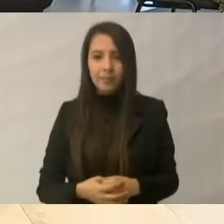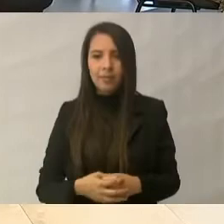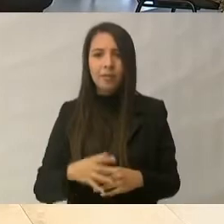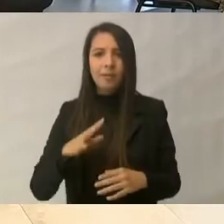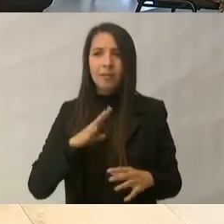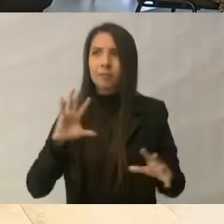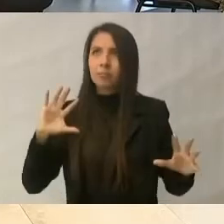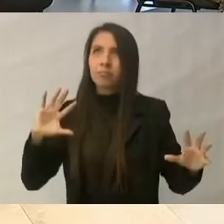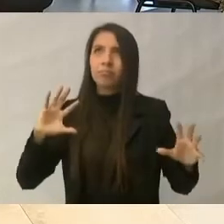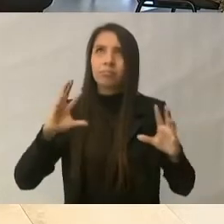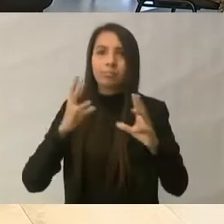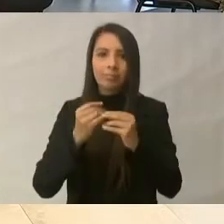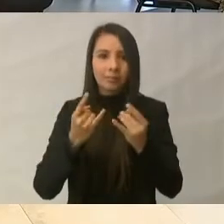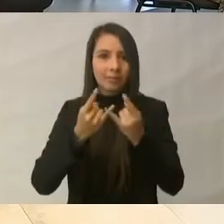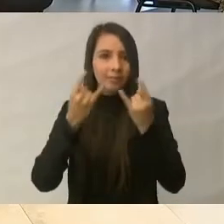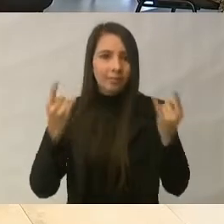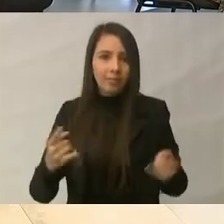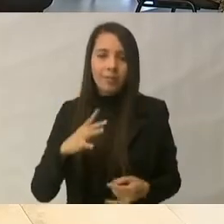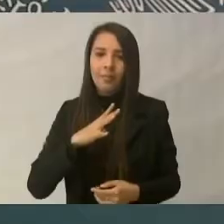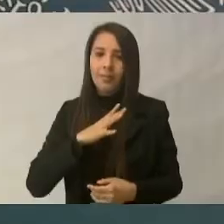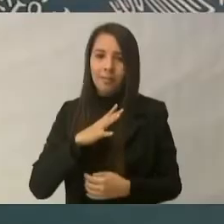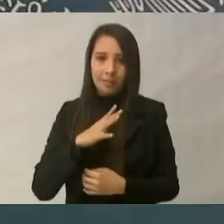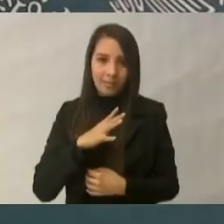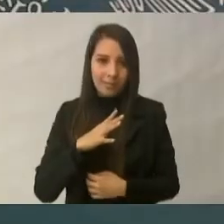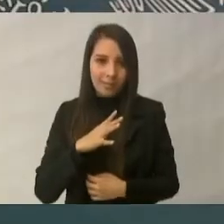historia, cuando